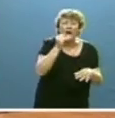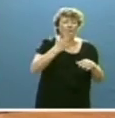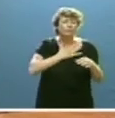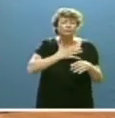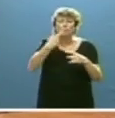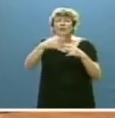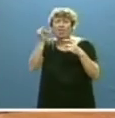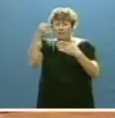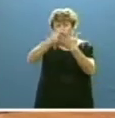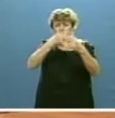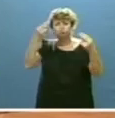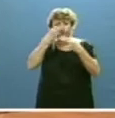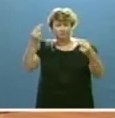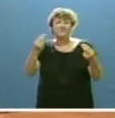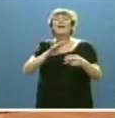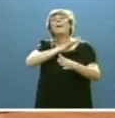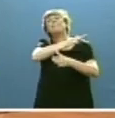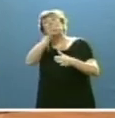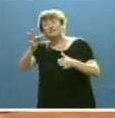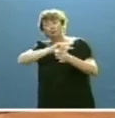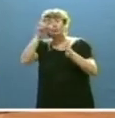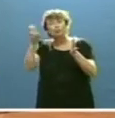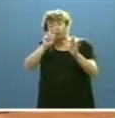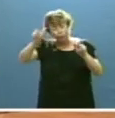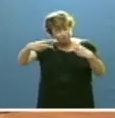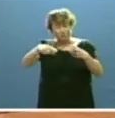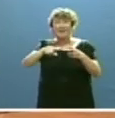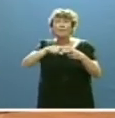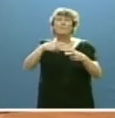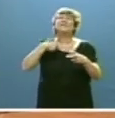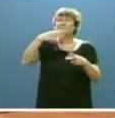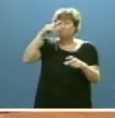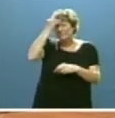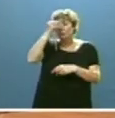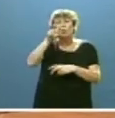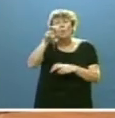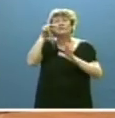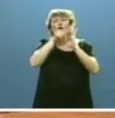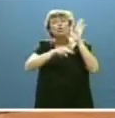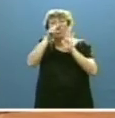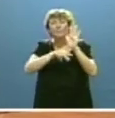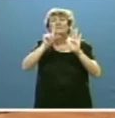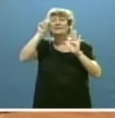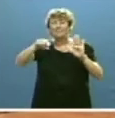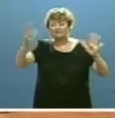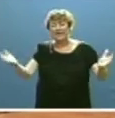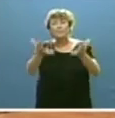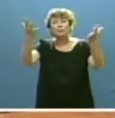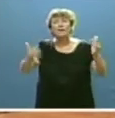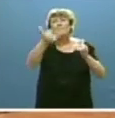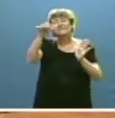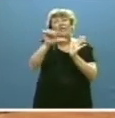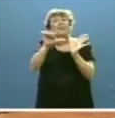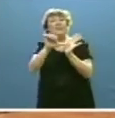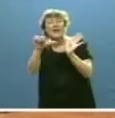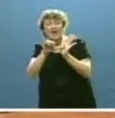Además de estas reformas del Estatuto y del Reglamento de las Cortes, entendemos que nuevas normas deben también impulsar una mayor cercanía,